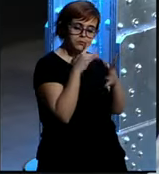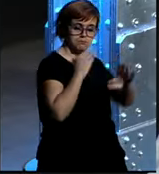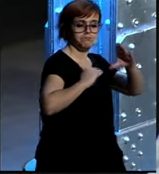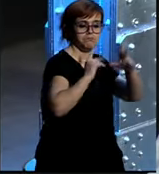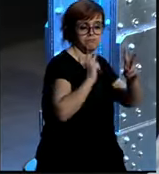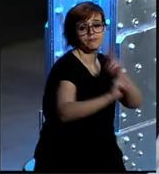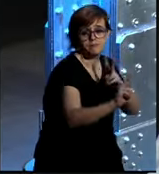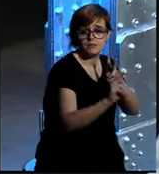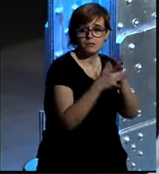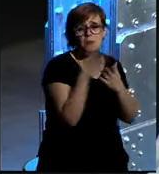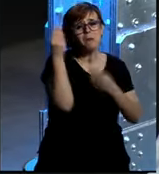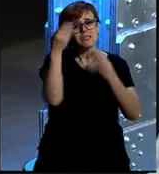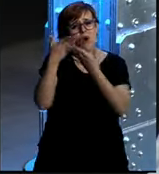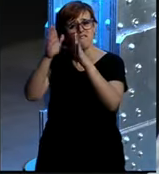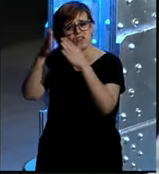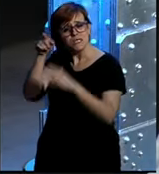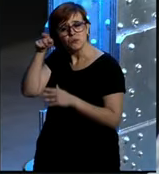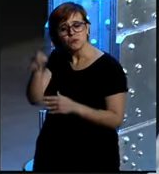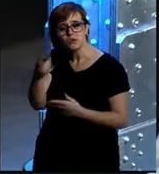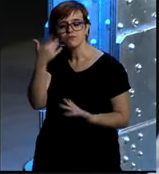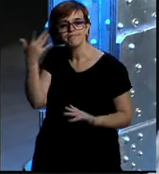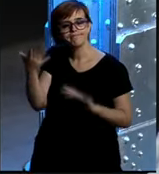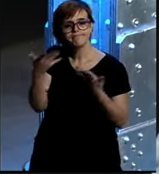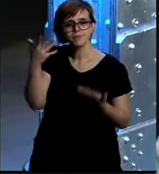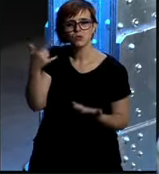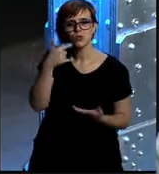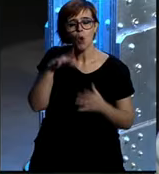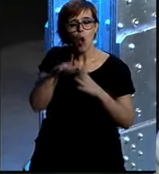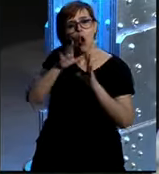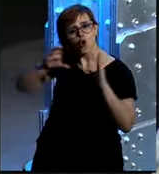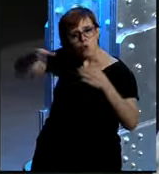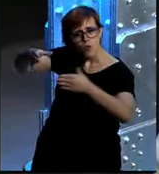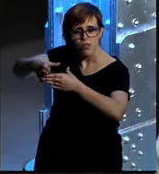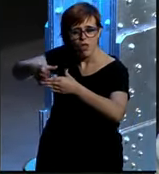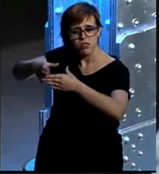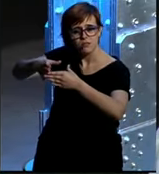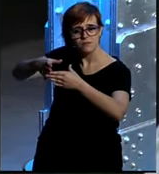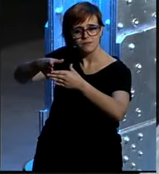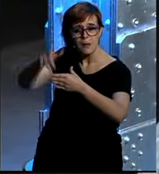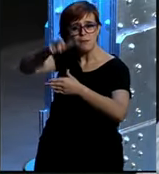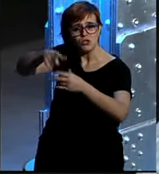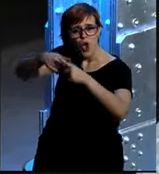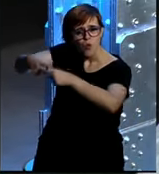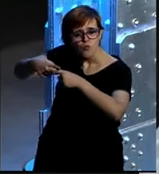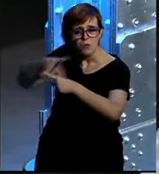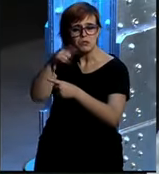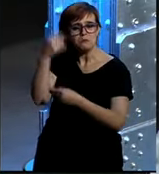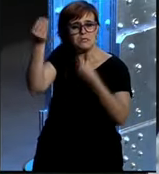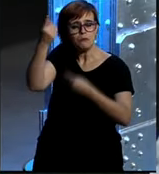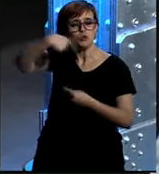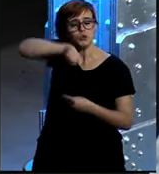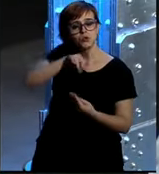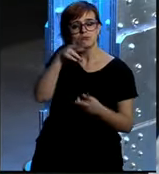que creemos que es un canal que permite crear más comunidad no tenemos un tema hoy por hoy que creamos